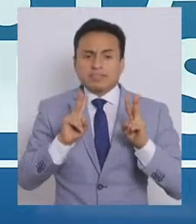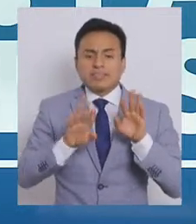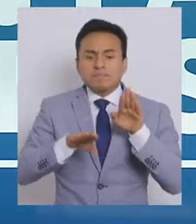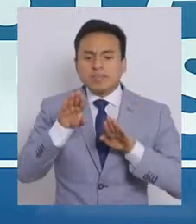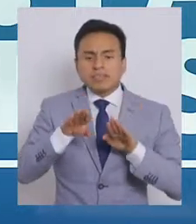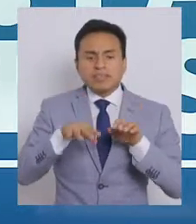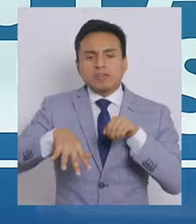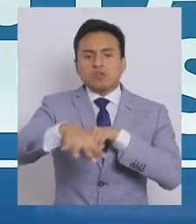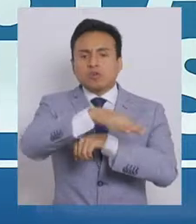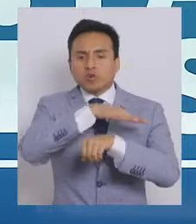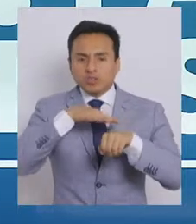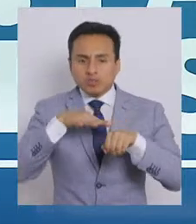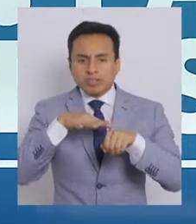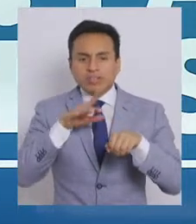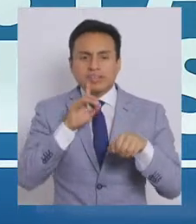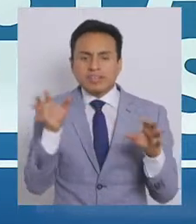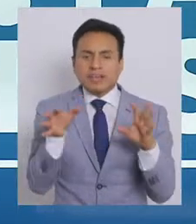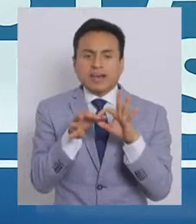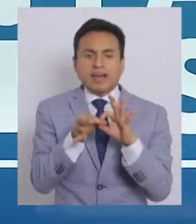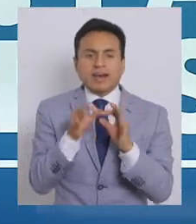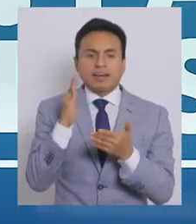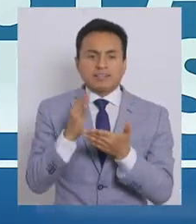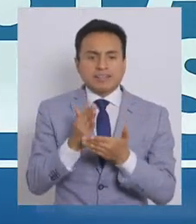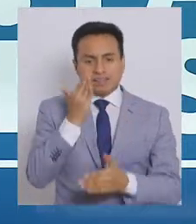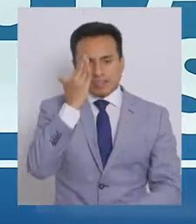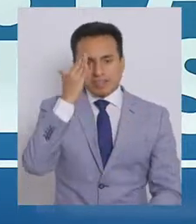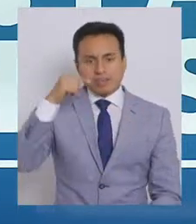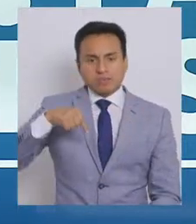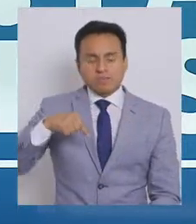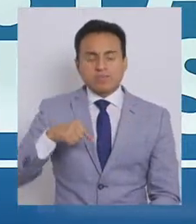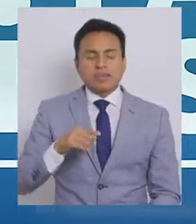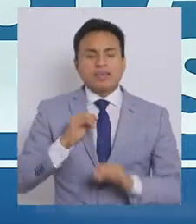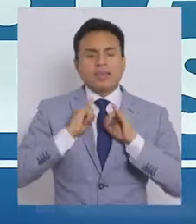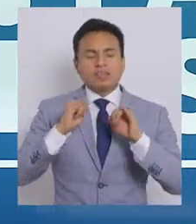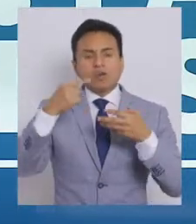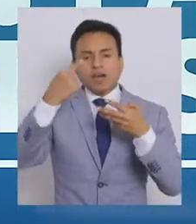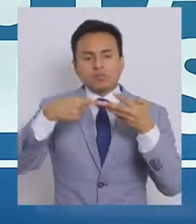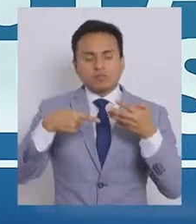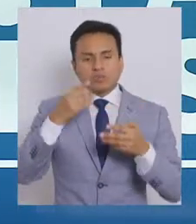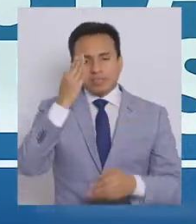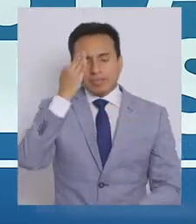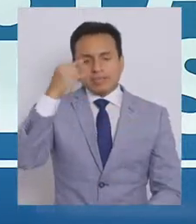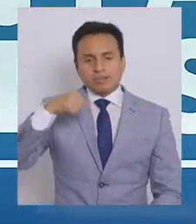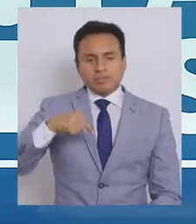según las mismas condiciones que rigen hasta el día de hoy. Esos son los anuncios en el día de hoy. Muchas gracias.